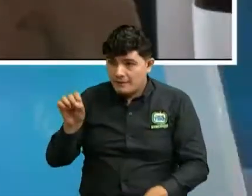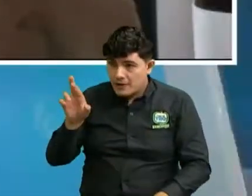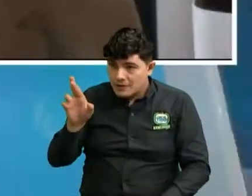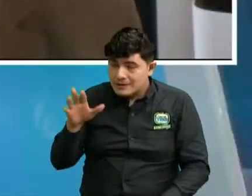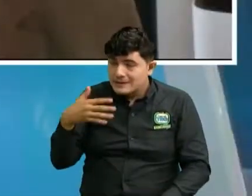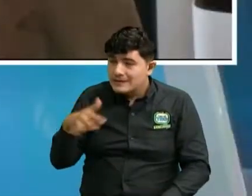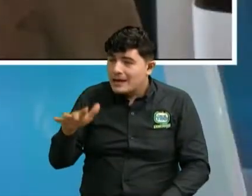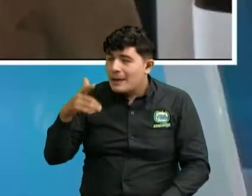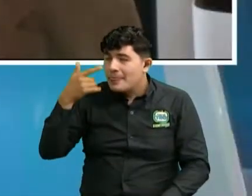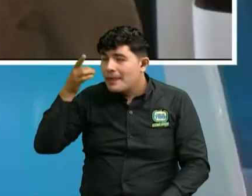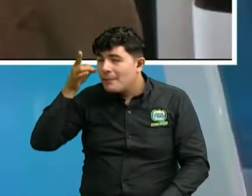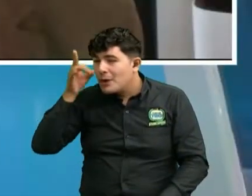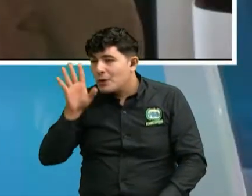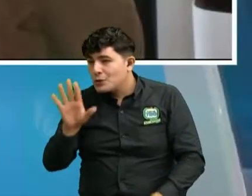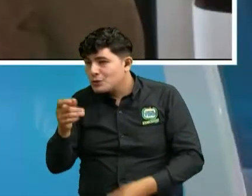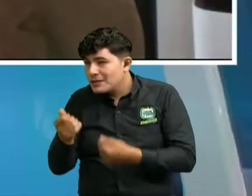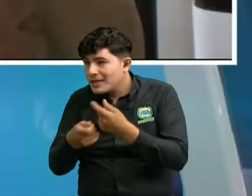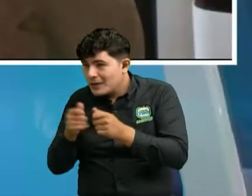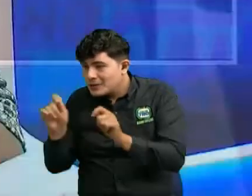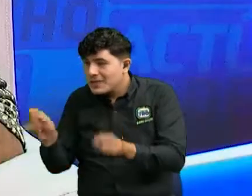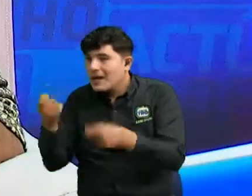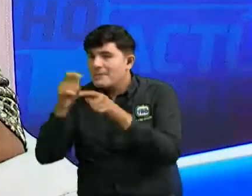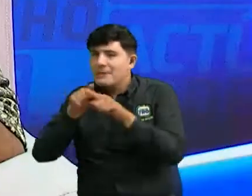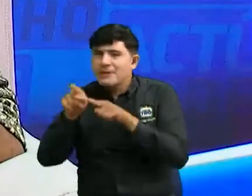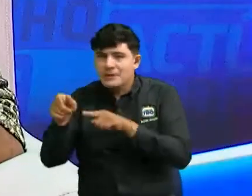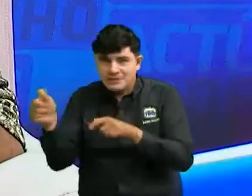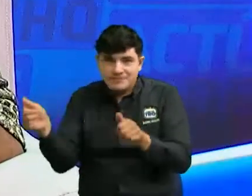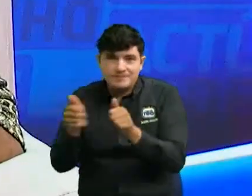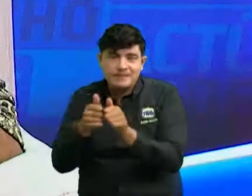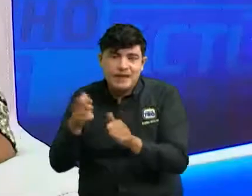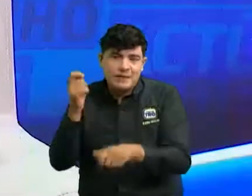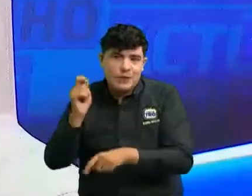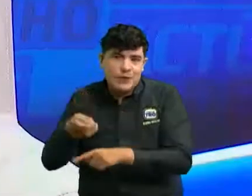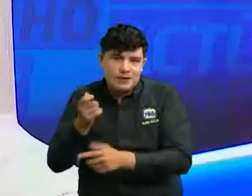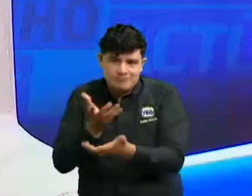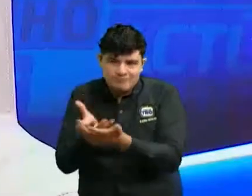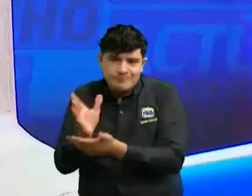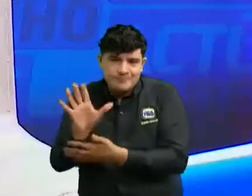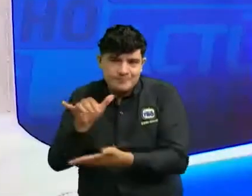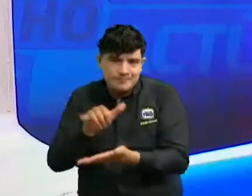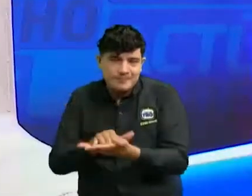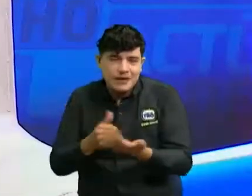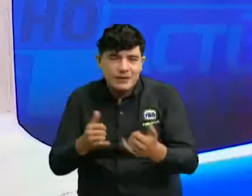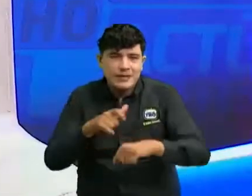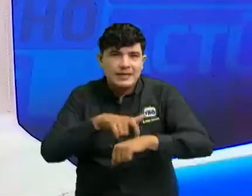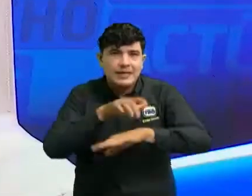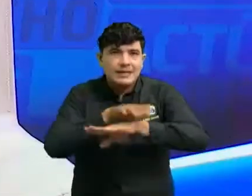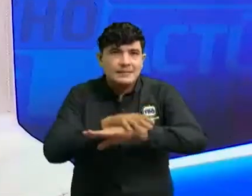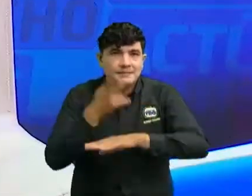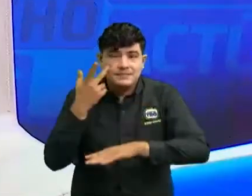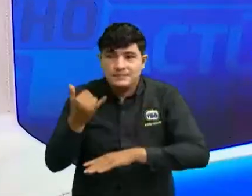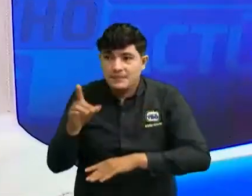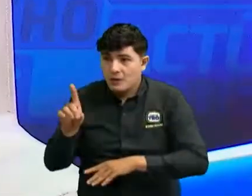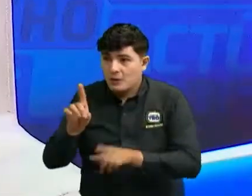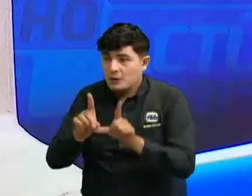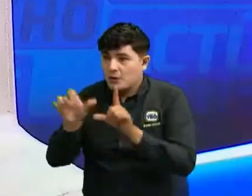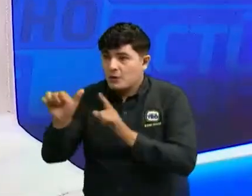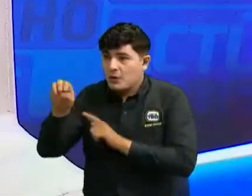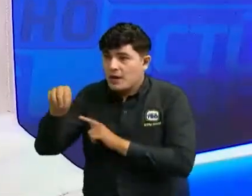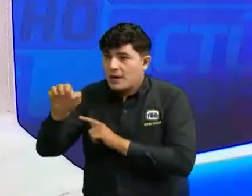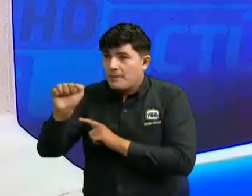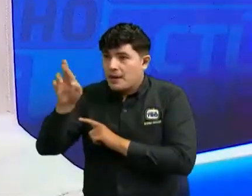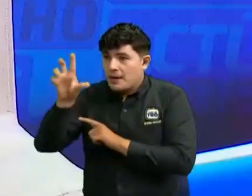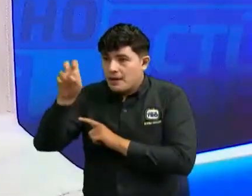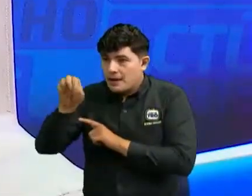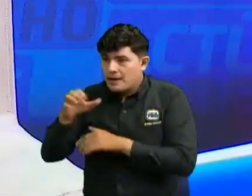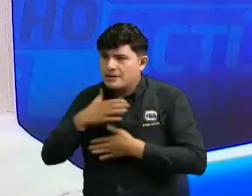que su dinero se pueda salvar pero busque un profesional del derecho es nuestra recomendación a esta hora de la tarde doctora Marlene saludamos a aquellas personas que